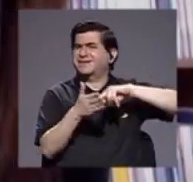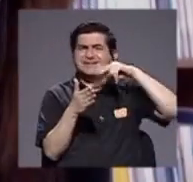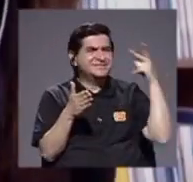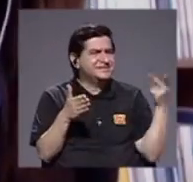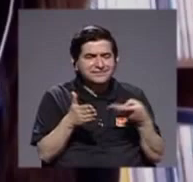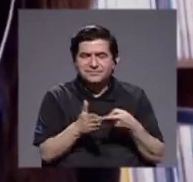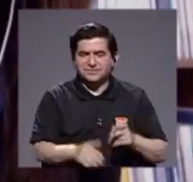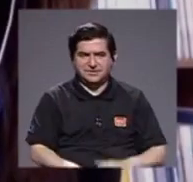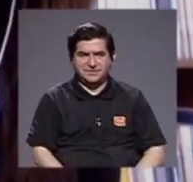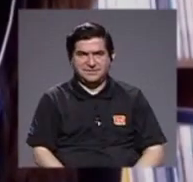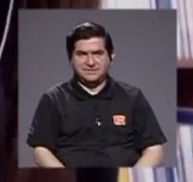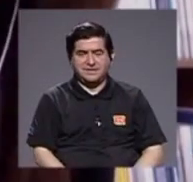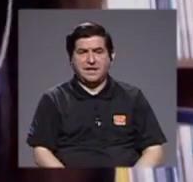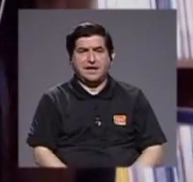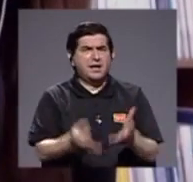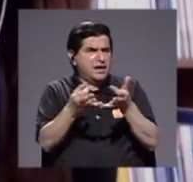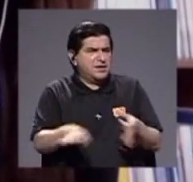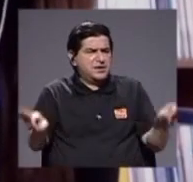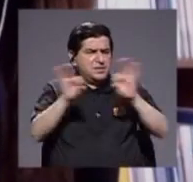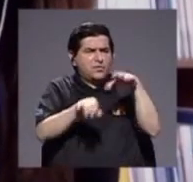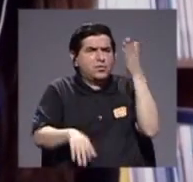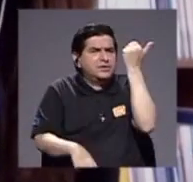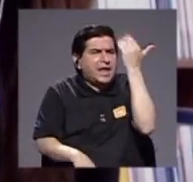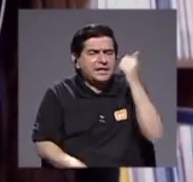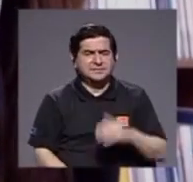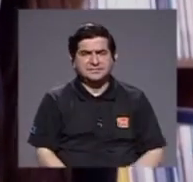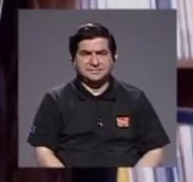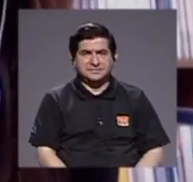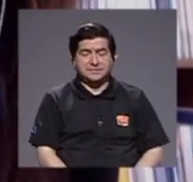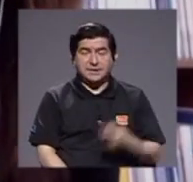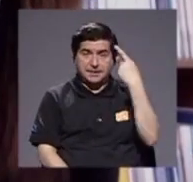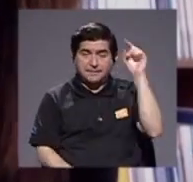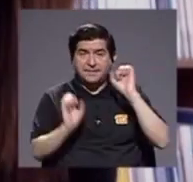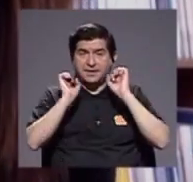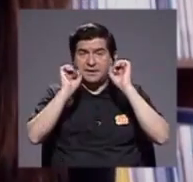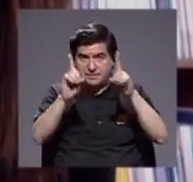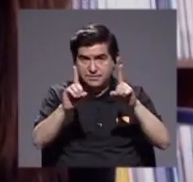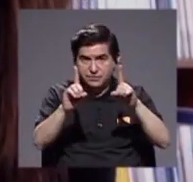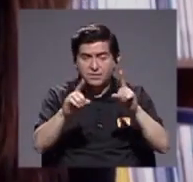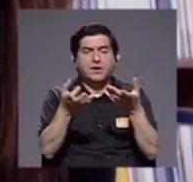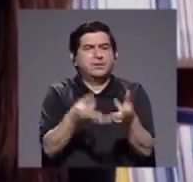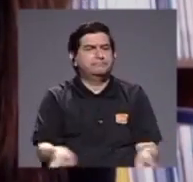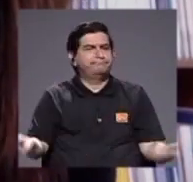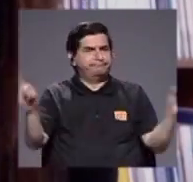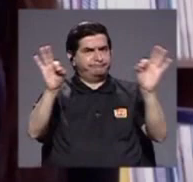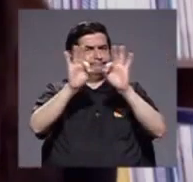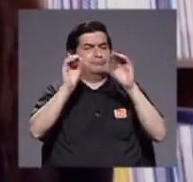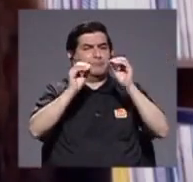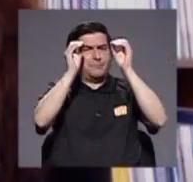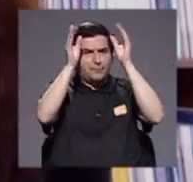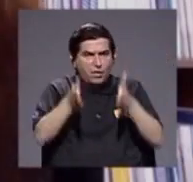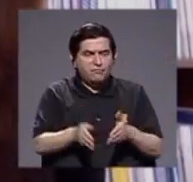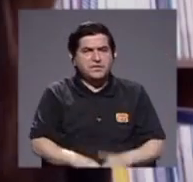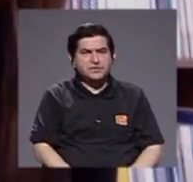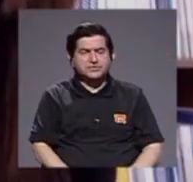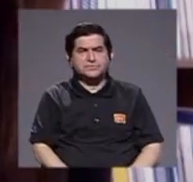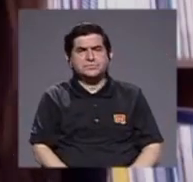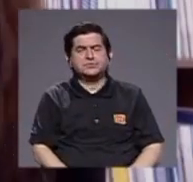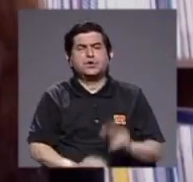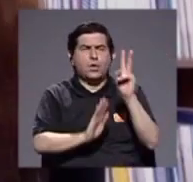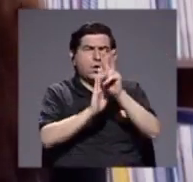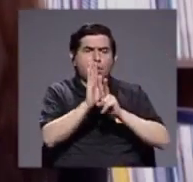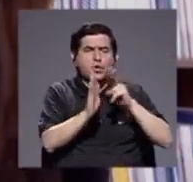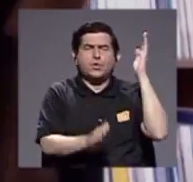decir eso? Bueno, ¿por qué es tan importante? Bueno, porque efectivamente para la educación es muy importante que los profesores estén subiendo videoconferencias,